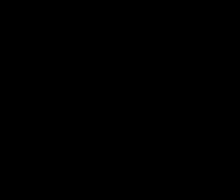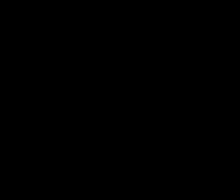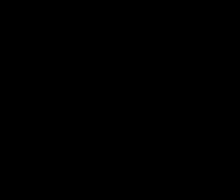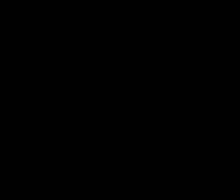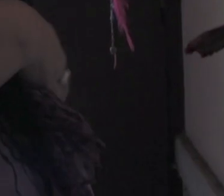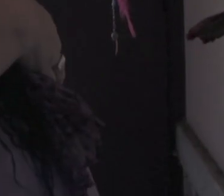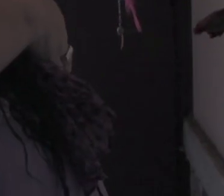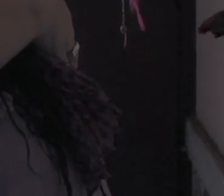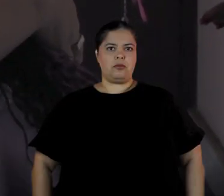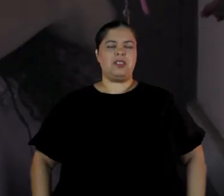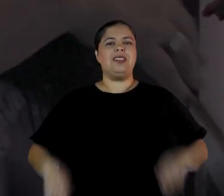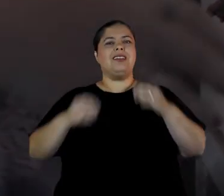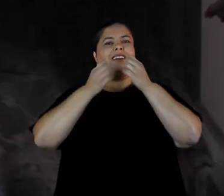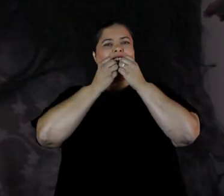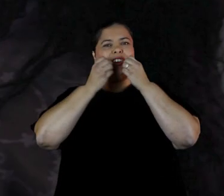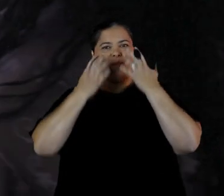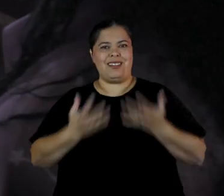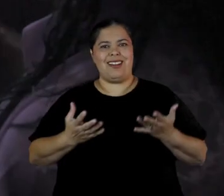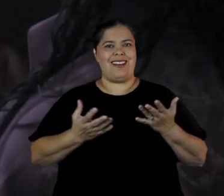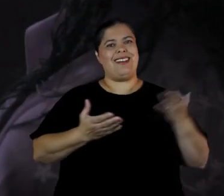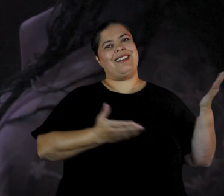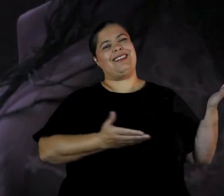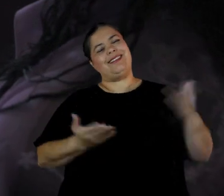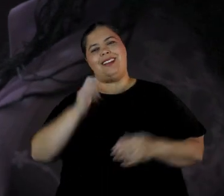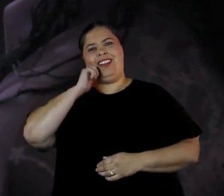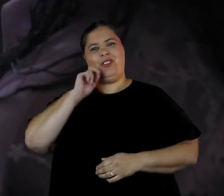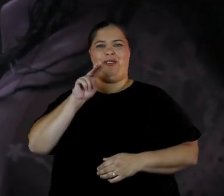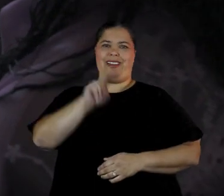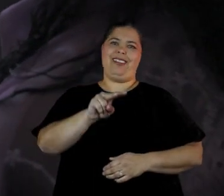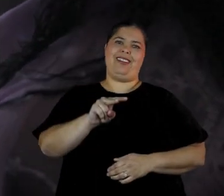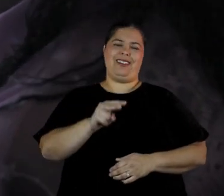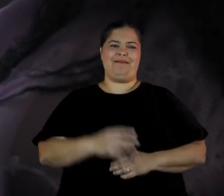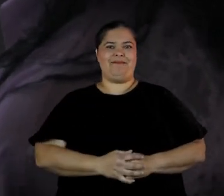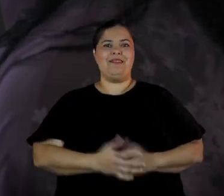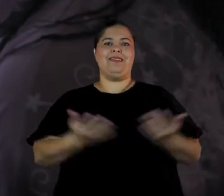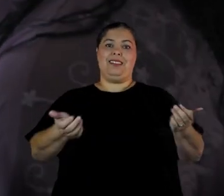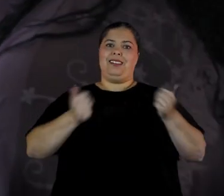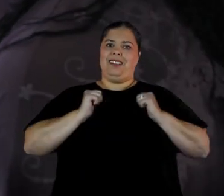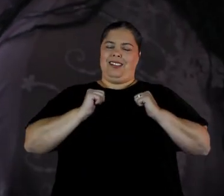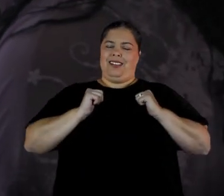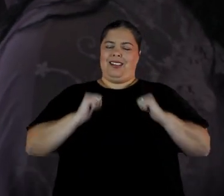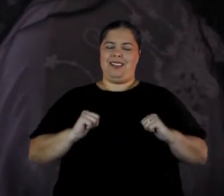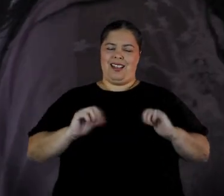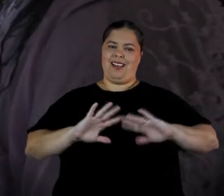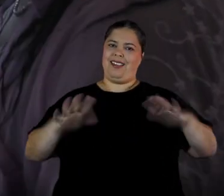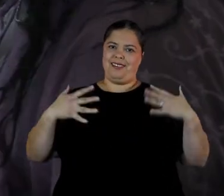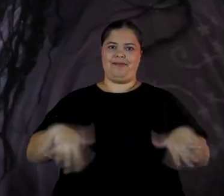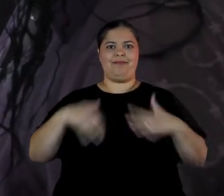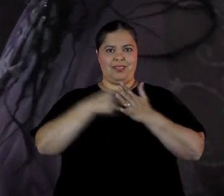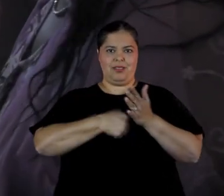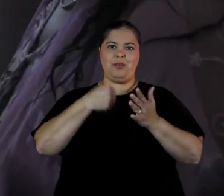Buenas, ¿cómo estás? Qué lindo verte. Cansada. De la lucha. Sí. Vamos igual.